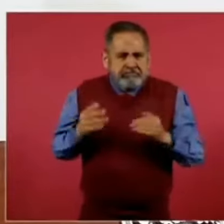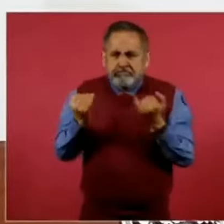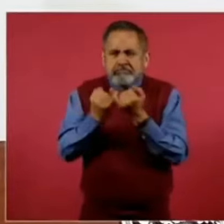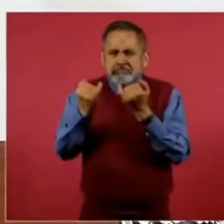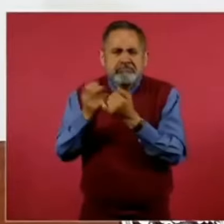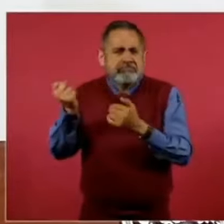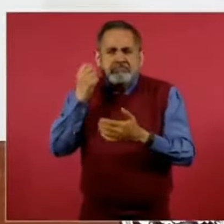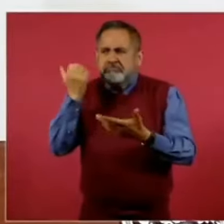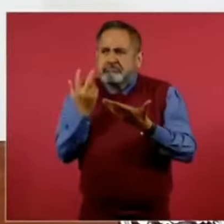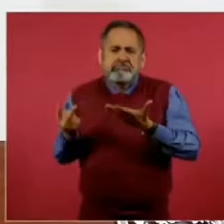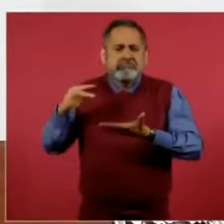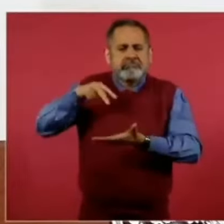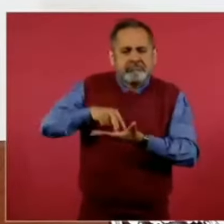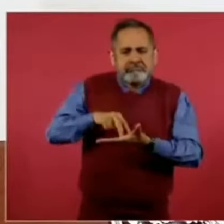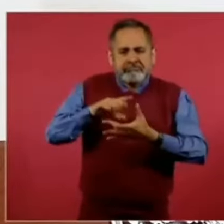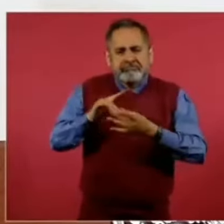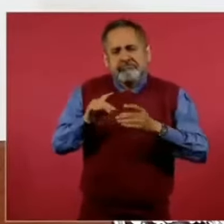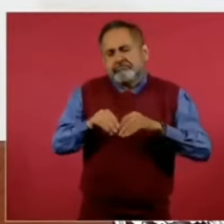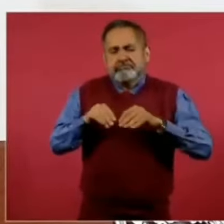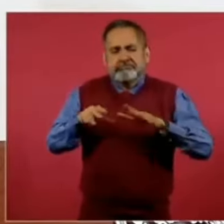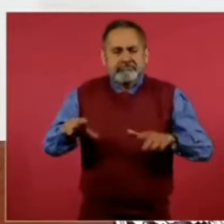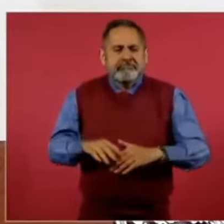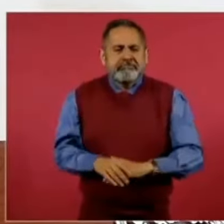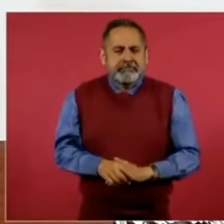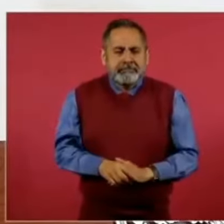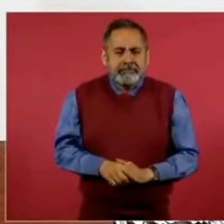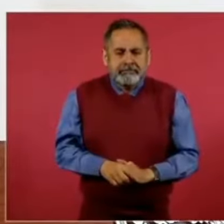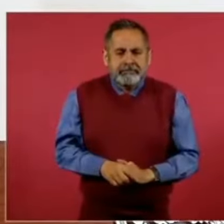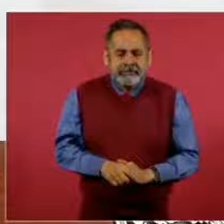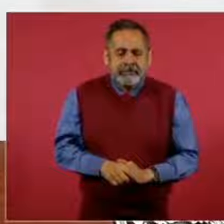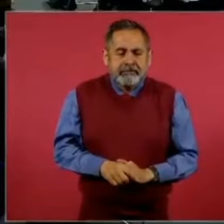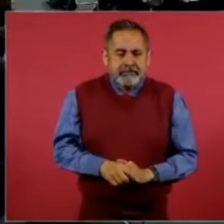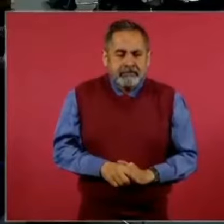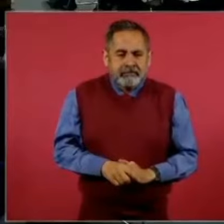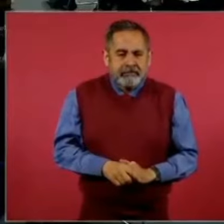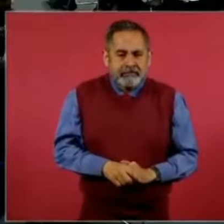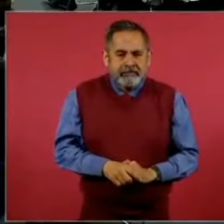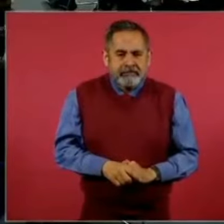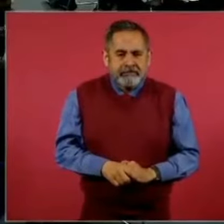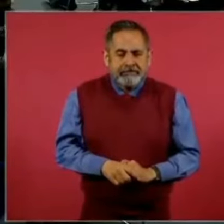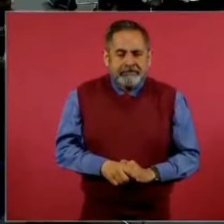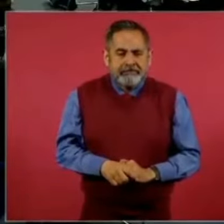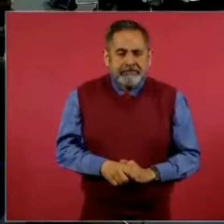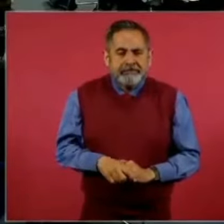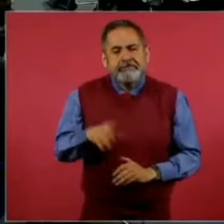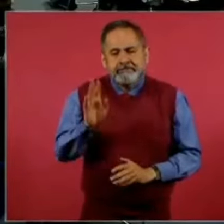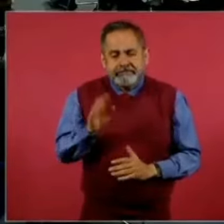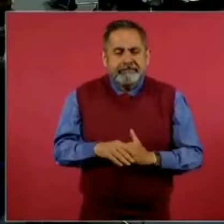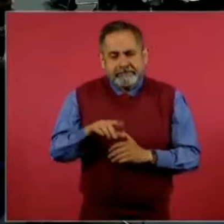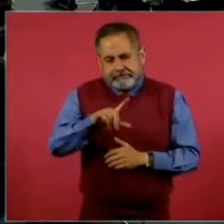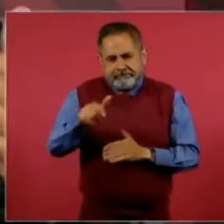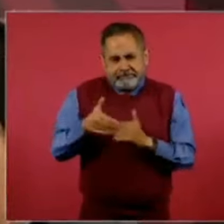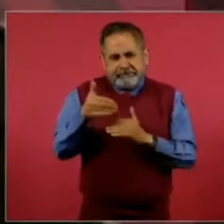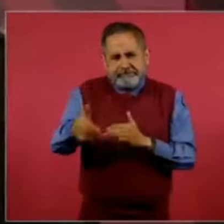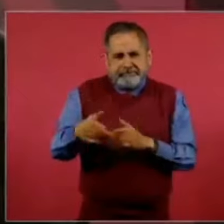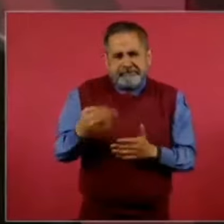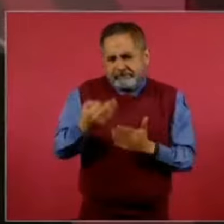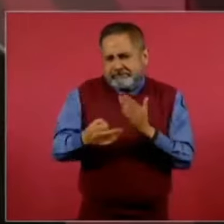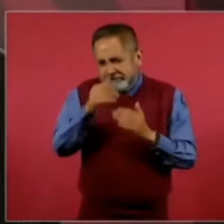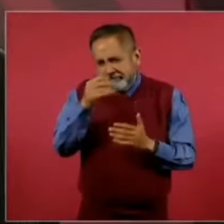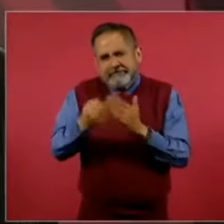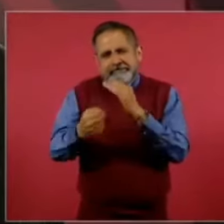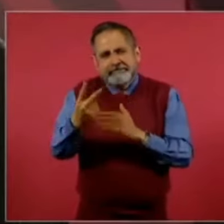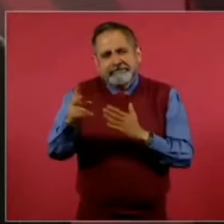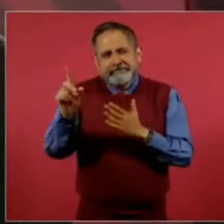pero más más adelante, todavía nos quedan dos